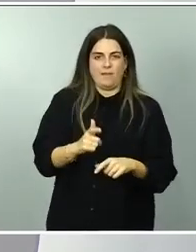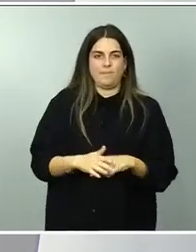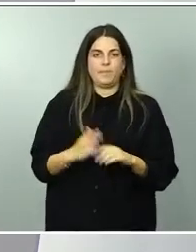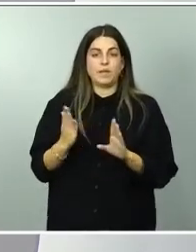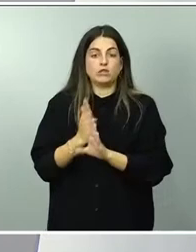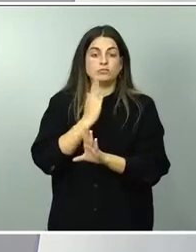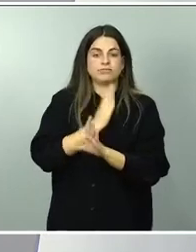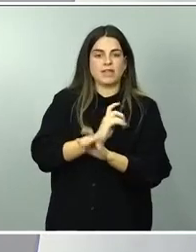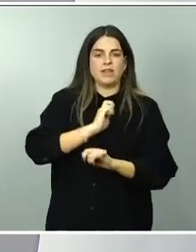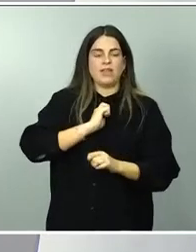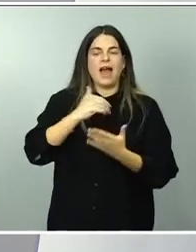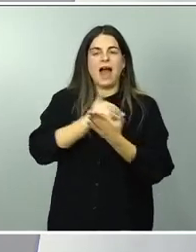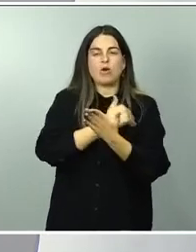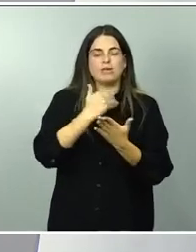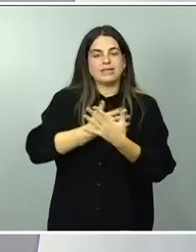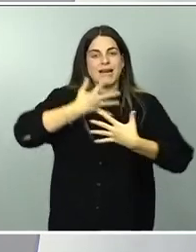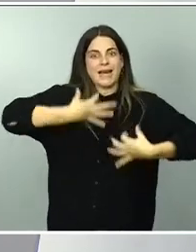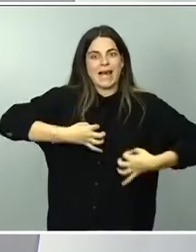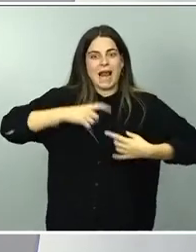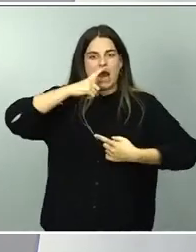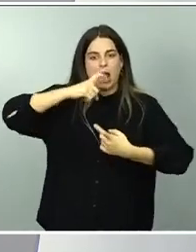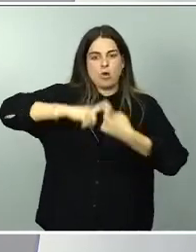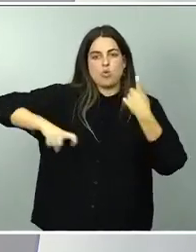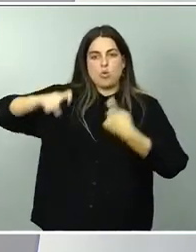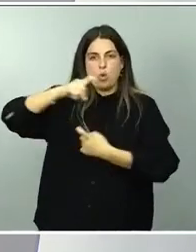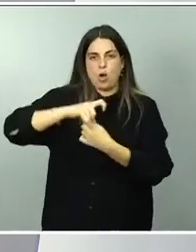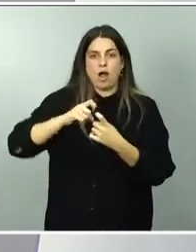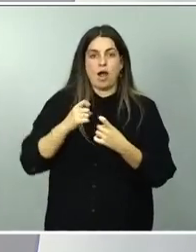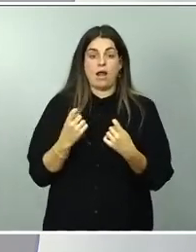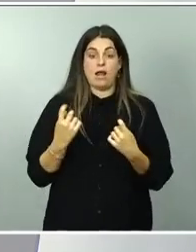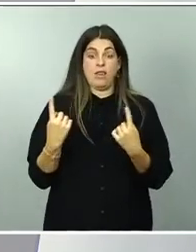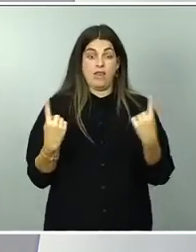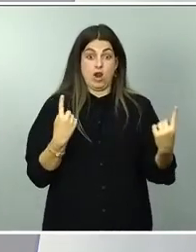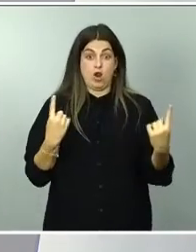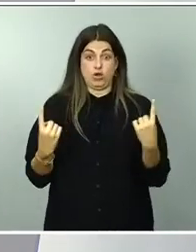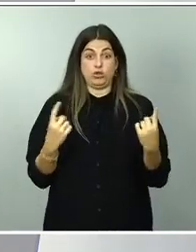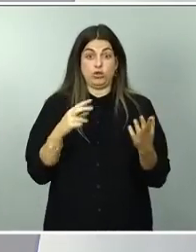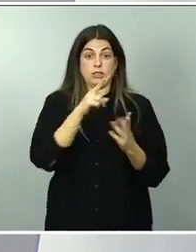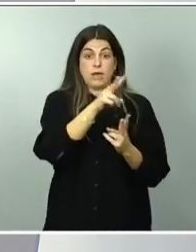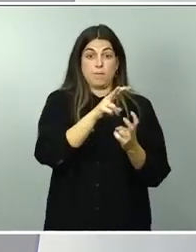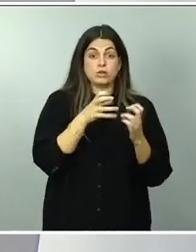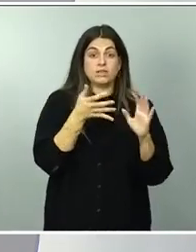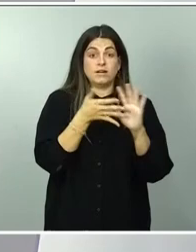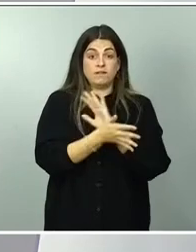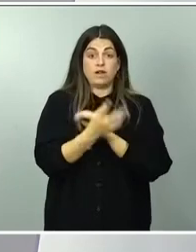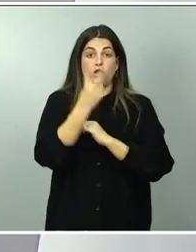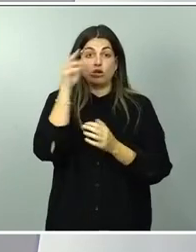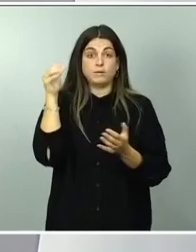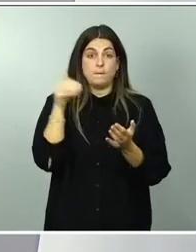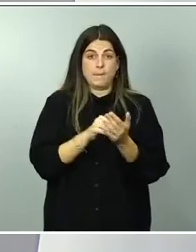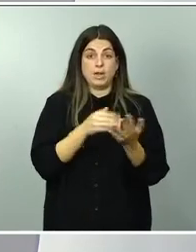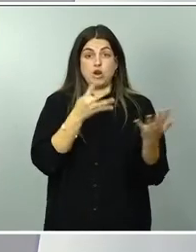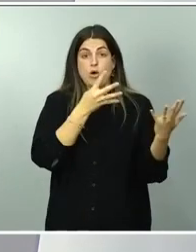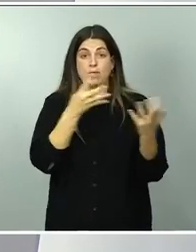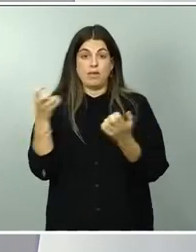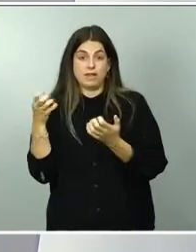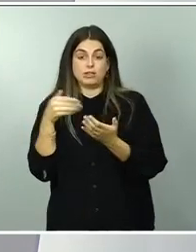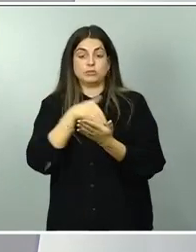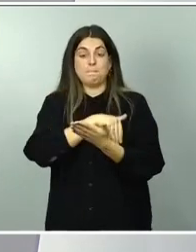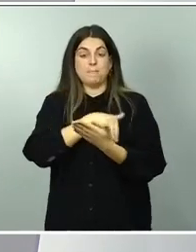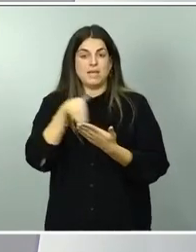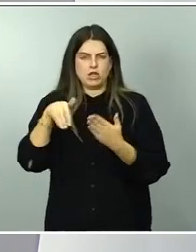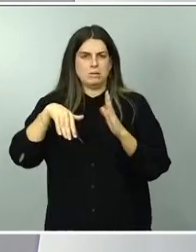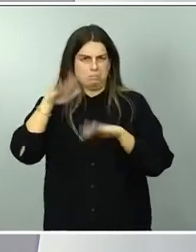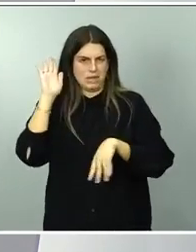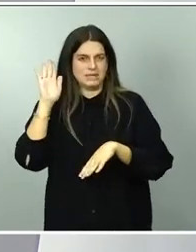recaudación real anual de ambos impuestos superior a los 2.900 millones y, por tanto,